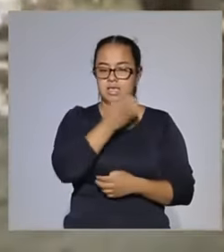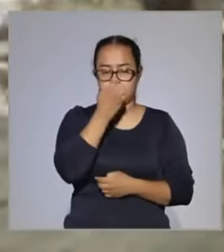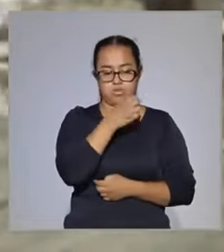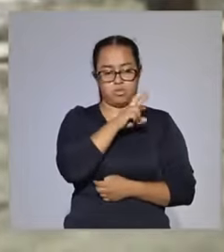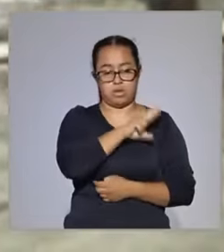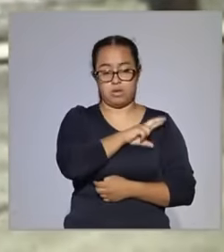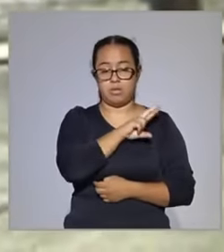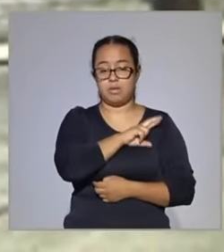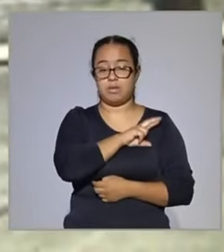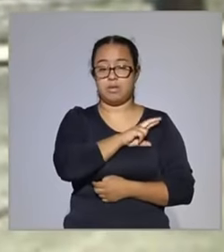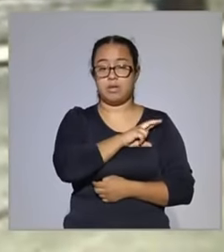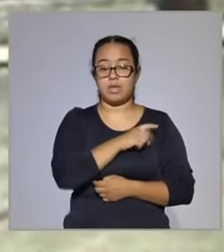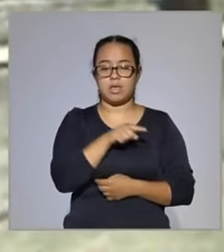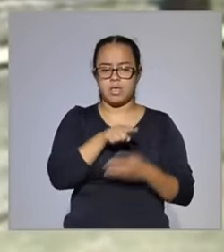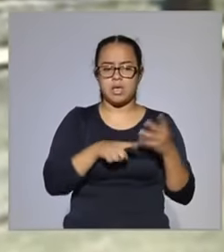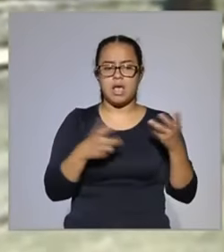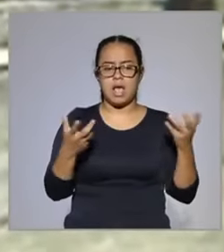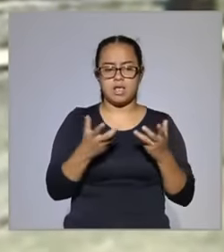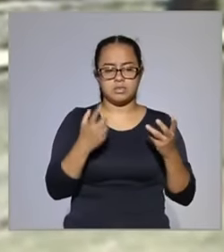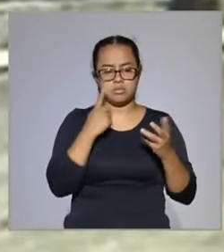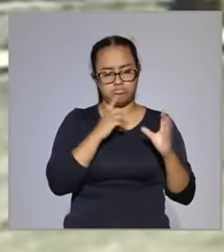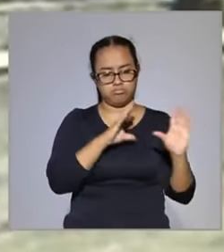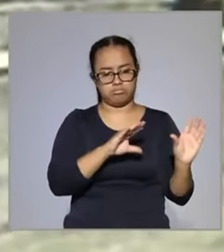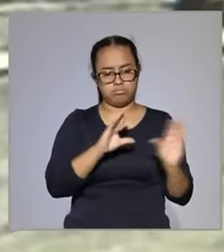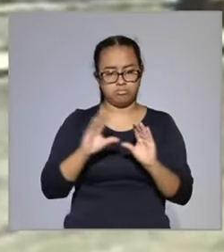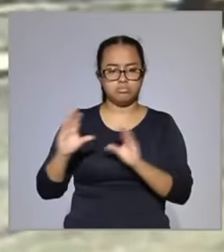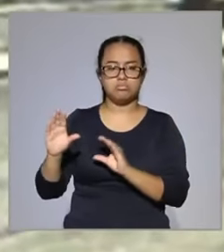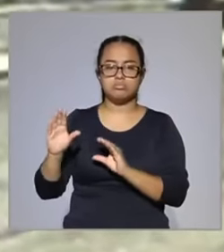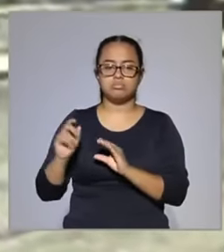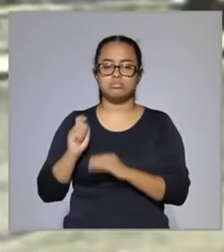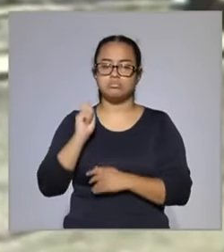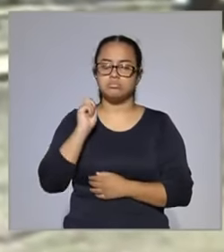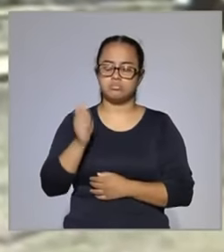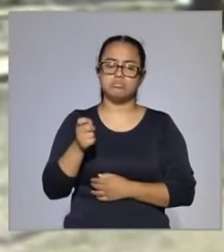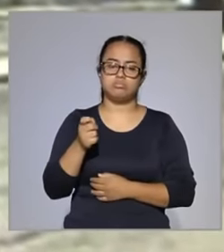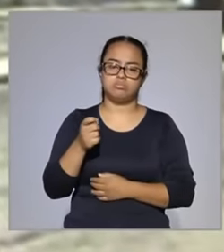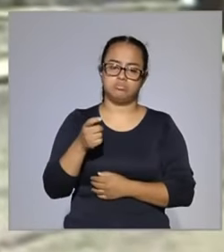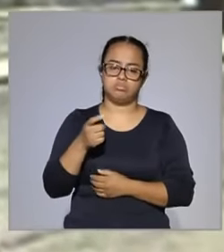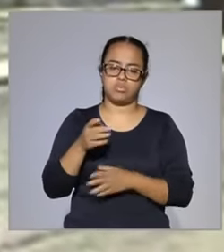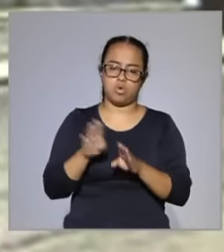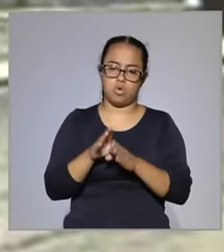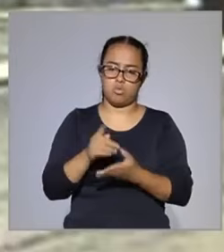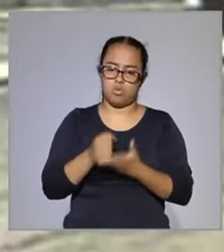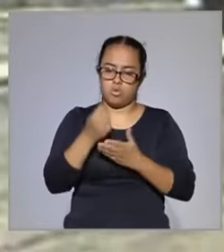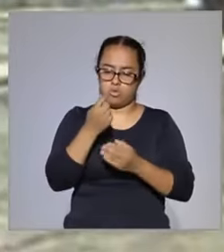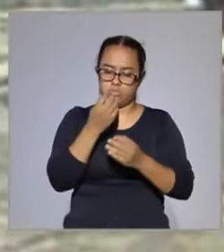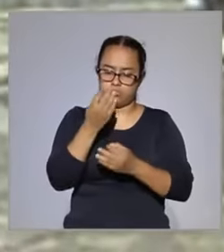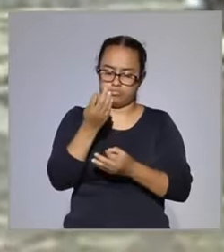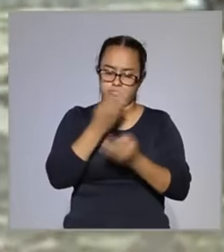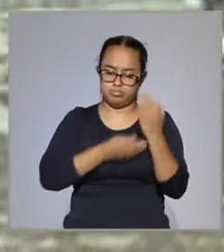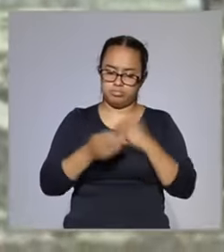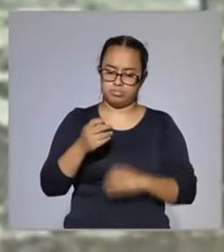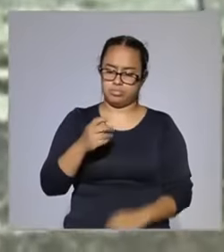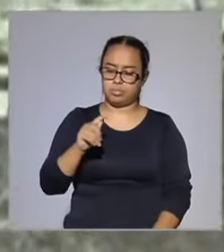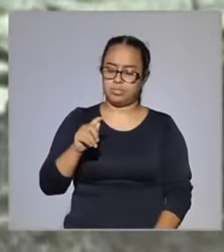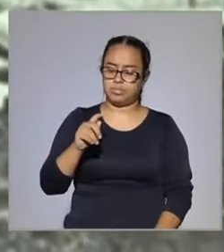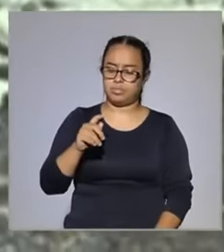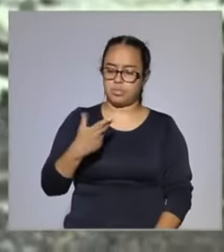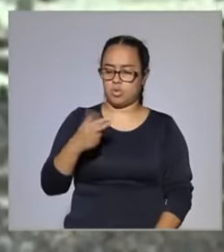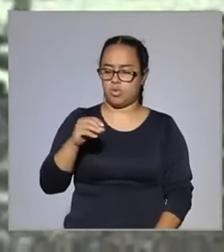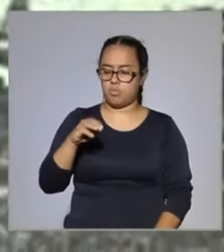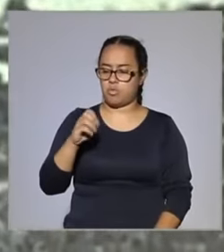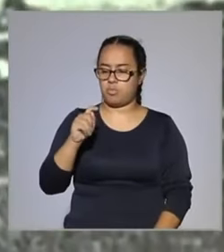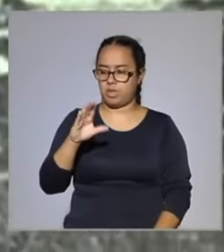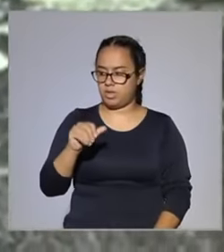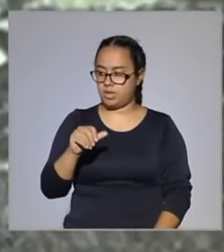en donde se dedican a dar la enseñanza de la terapéutica homeopática de manera particular,